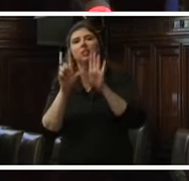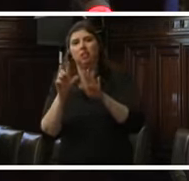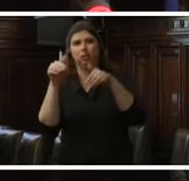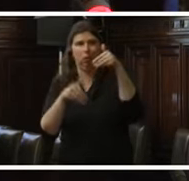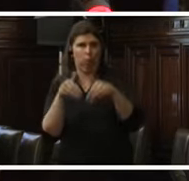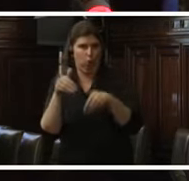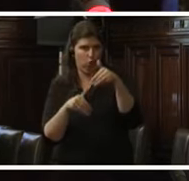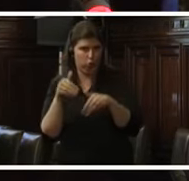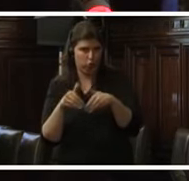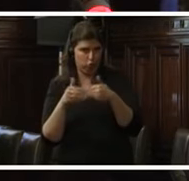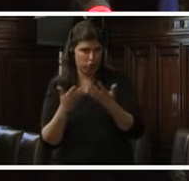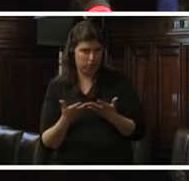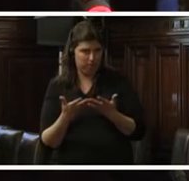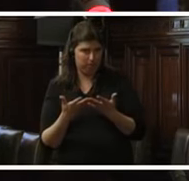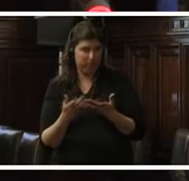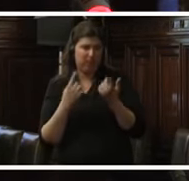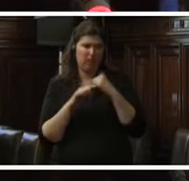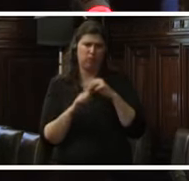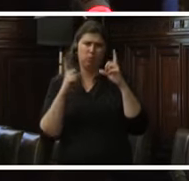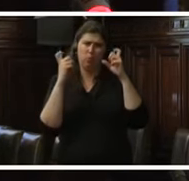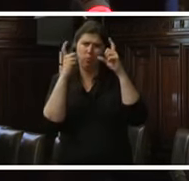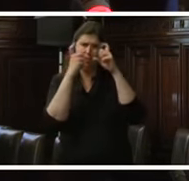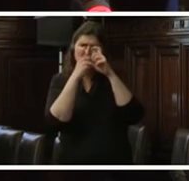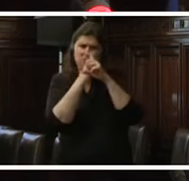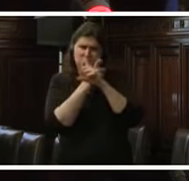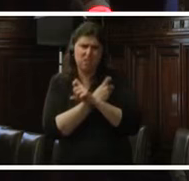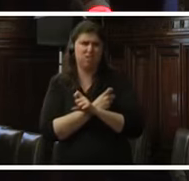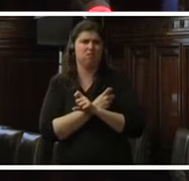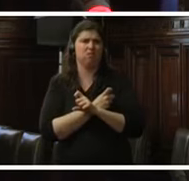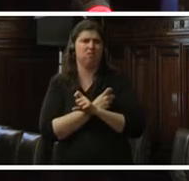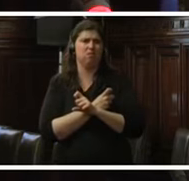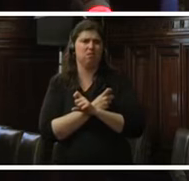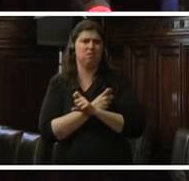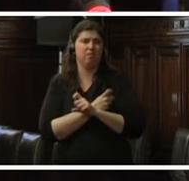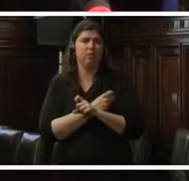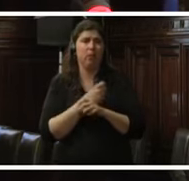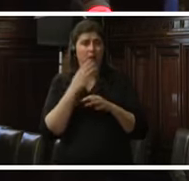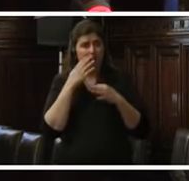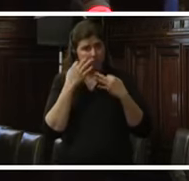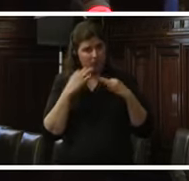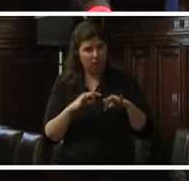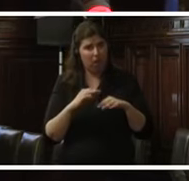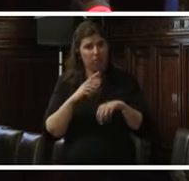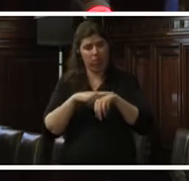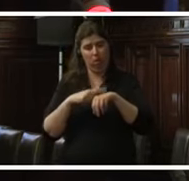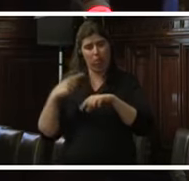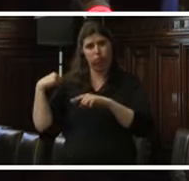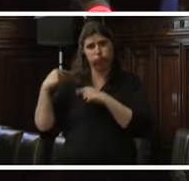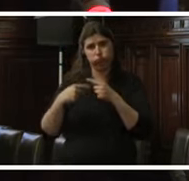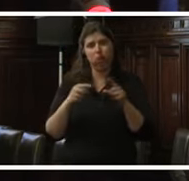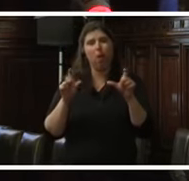la elección, de tal manera que es muy difícil, es muy complicado. Es cierto que durante mucho tiempo los partidos